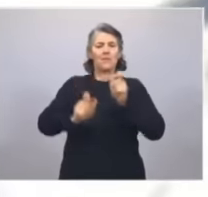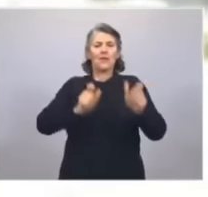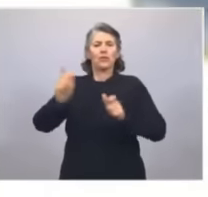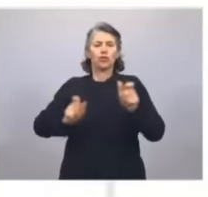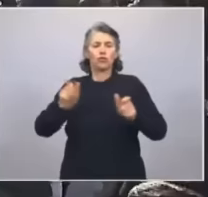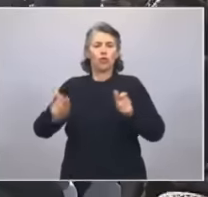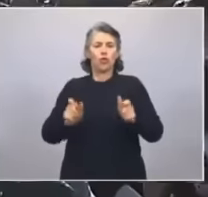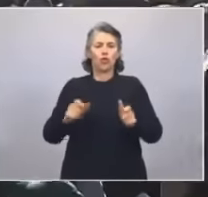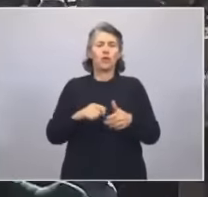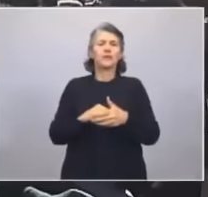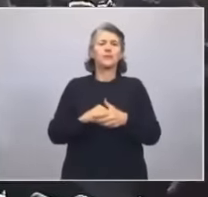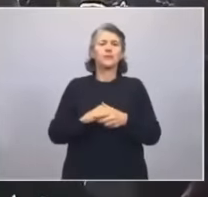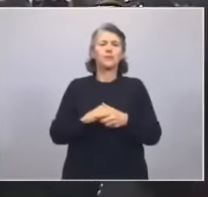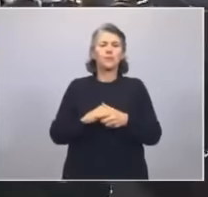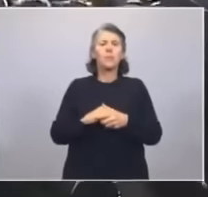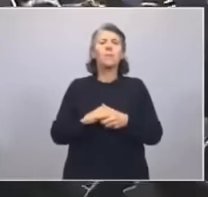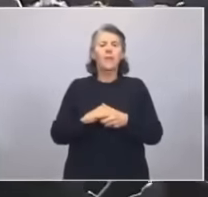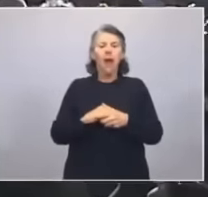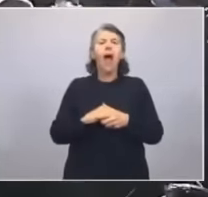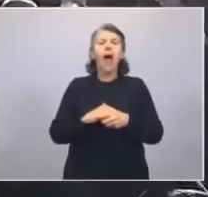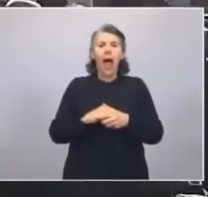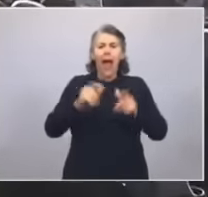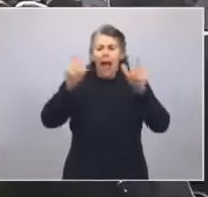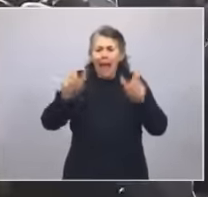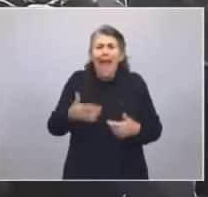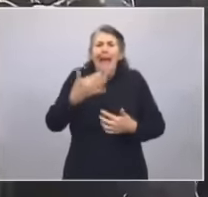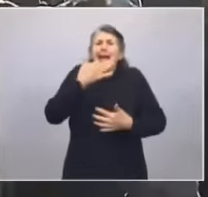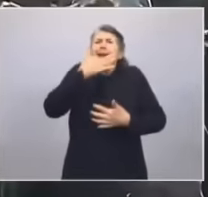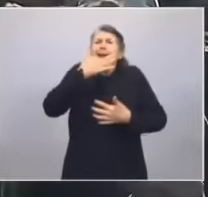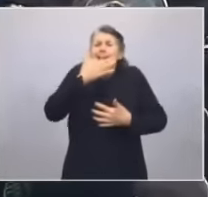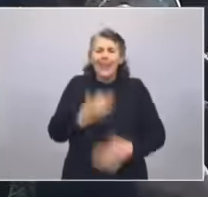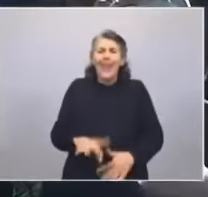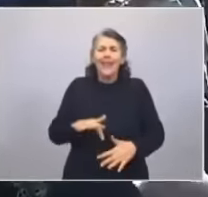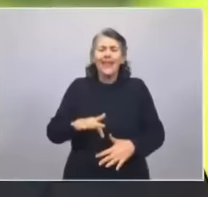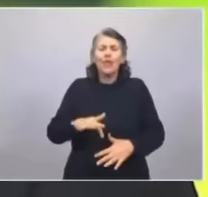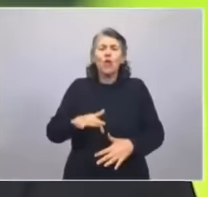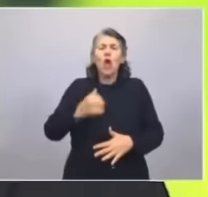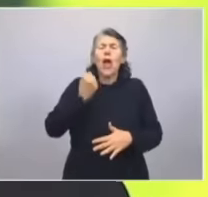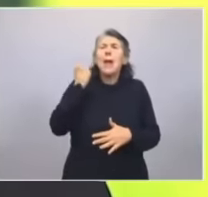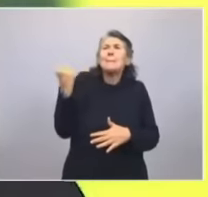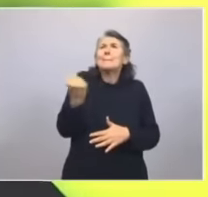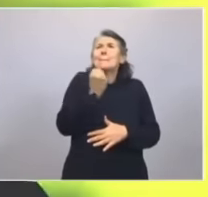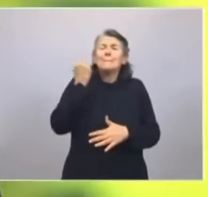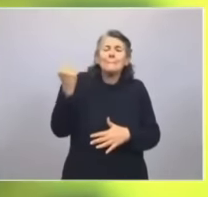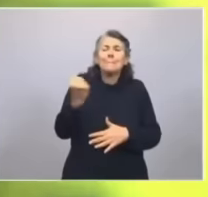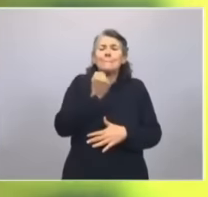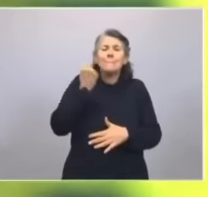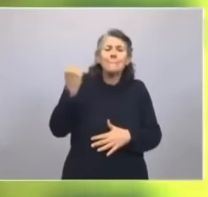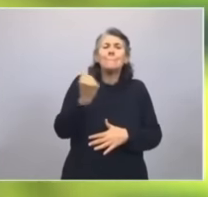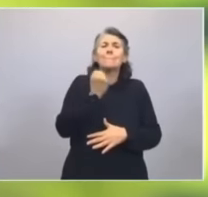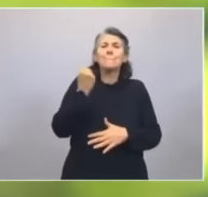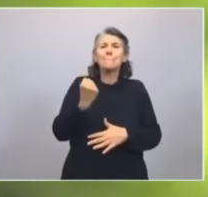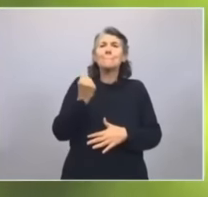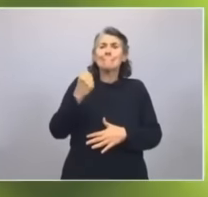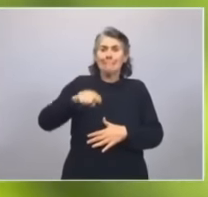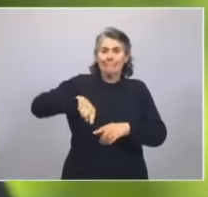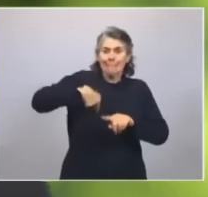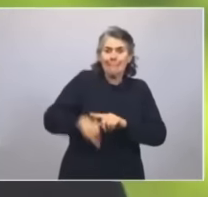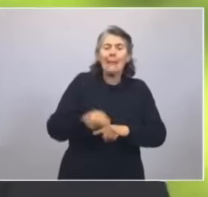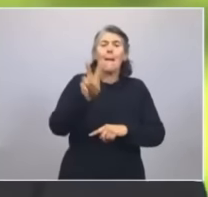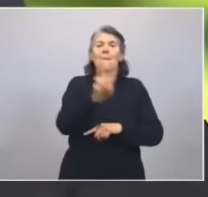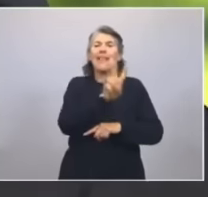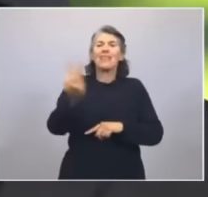que entendieron la importancia que tiene este 22 de